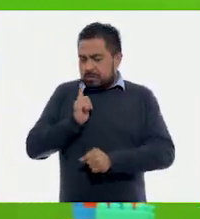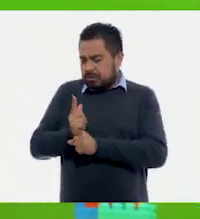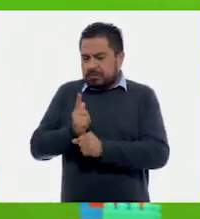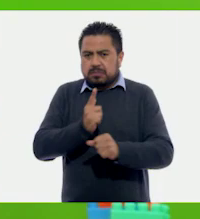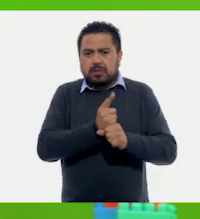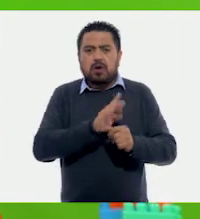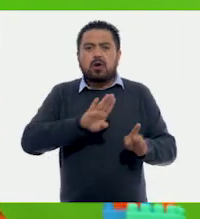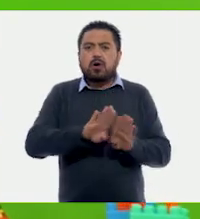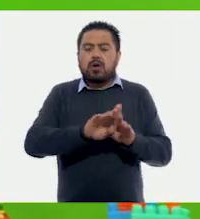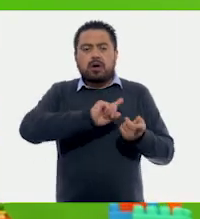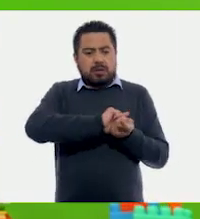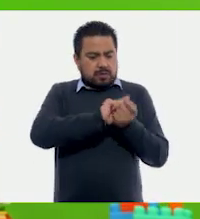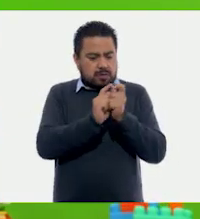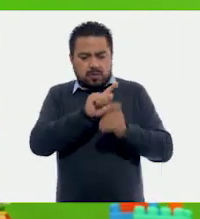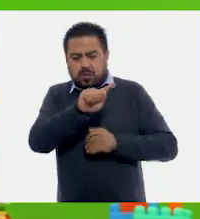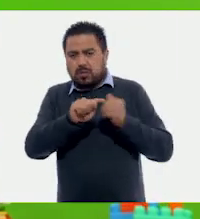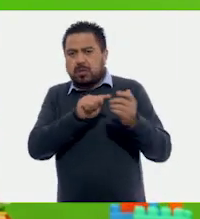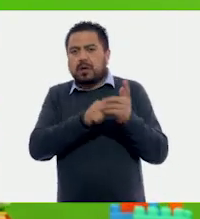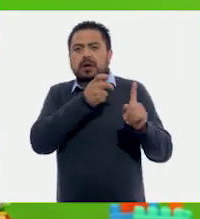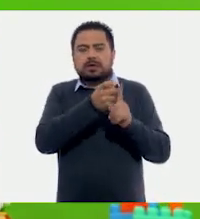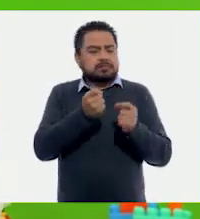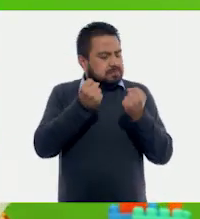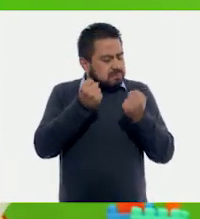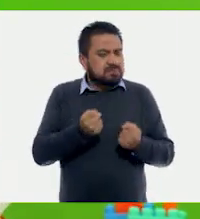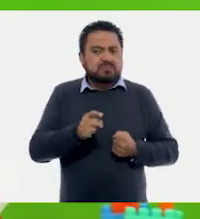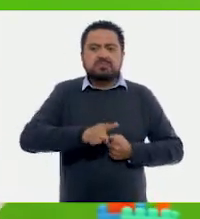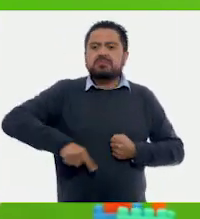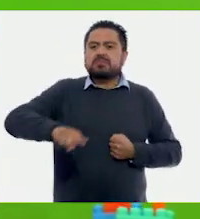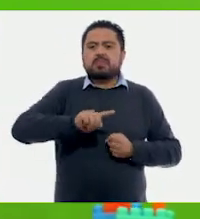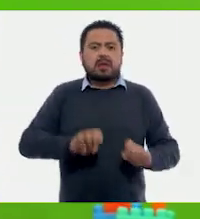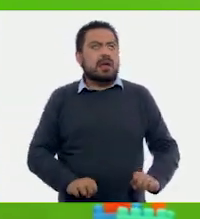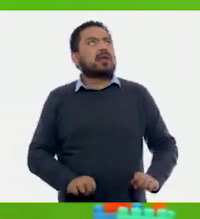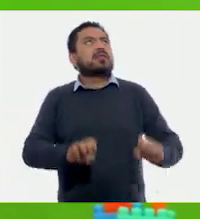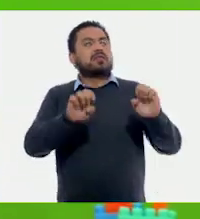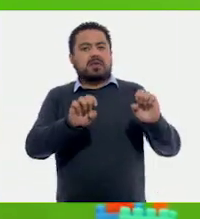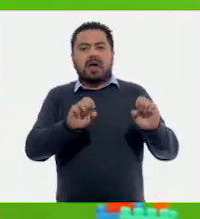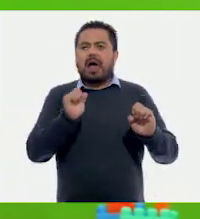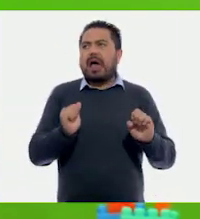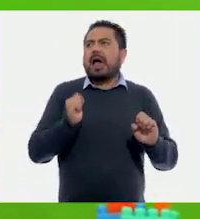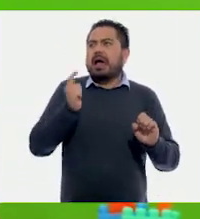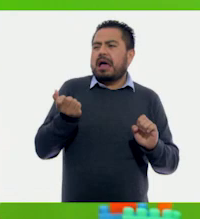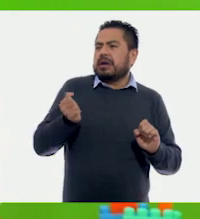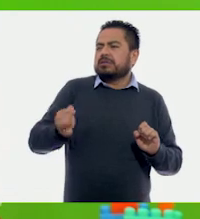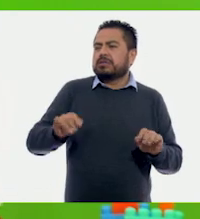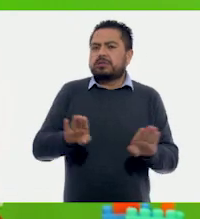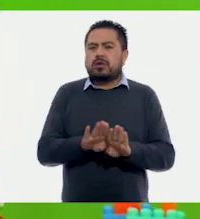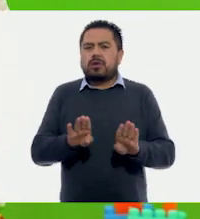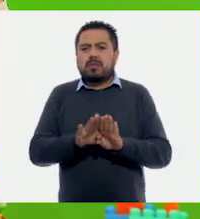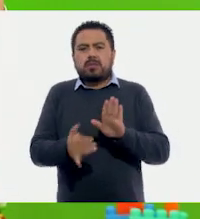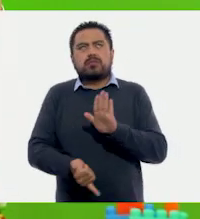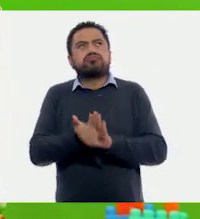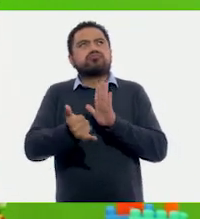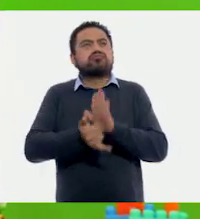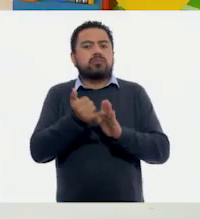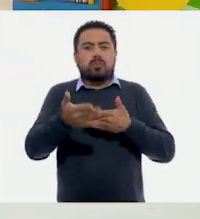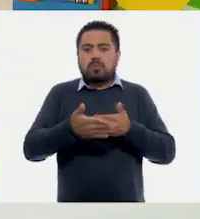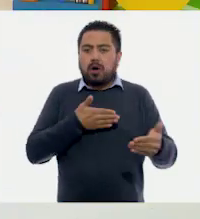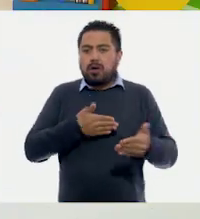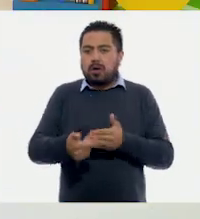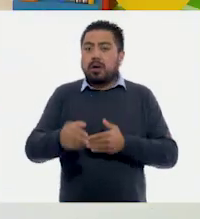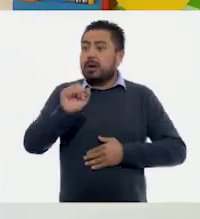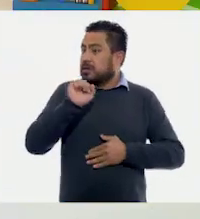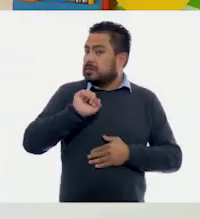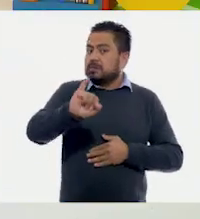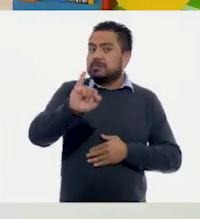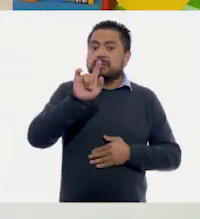cómo se ha ido transformando ese espacio en lo que seguramente será un edificio. Algo así como una construcción moderna. ¡Ay,